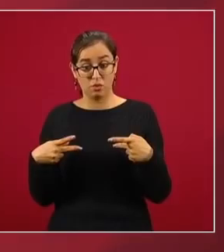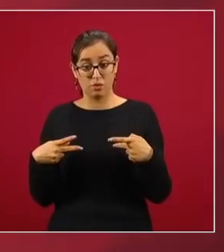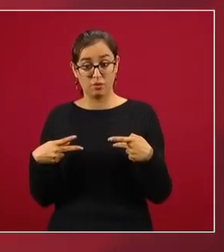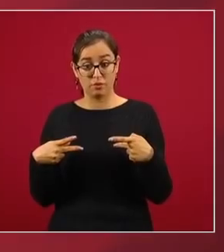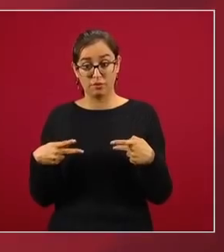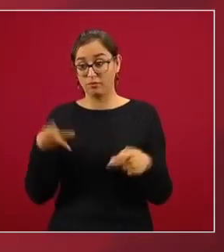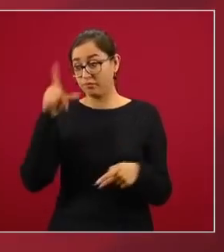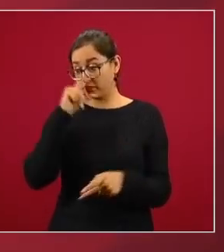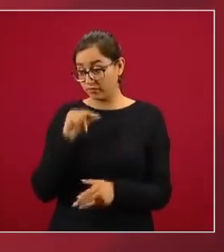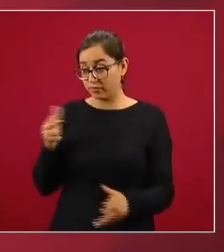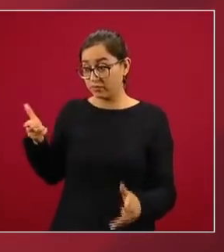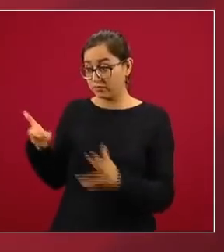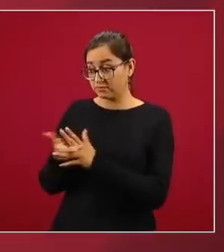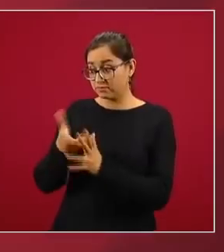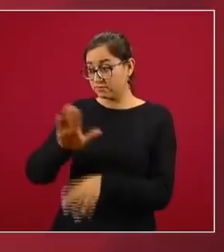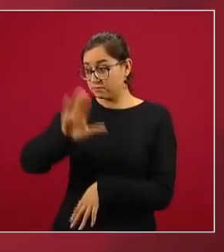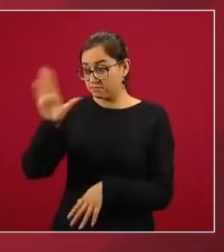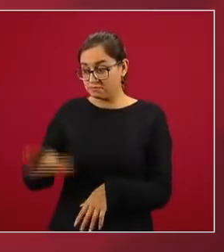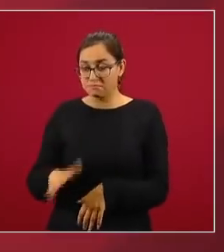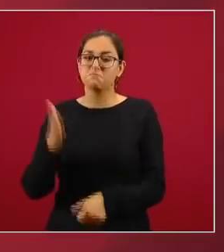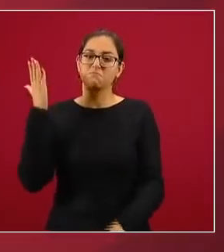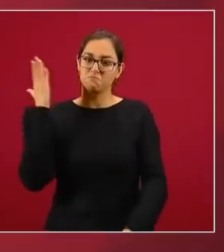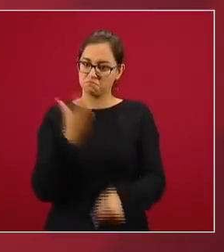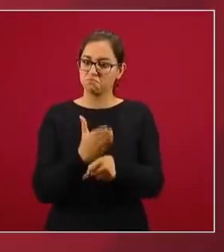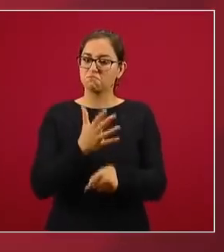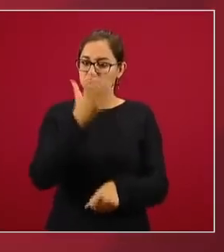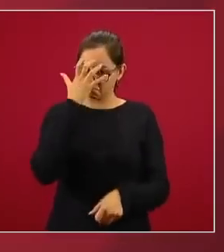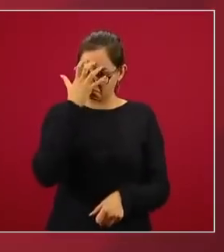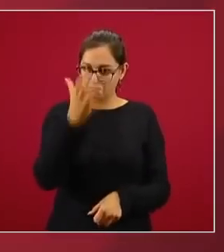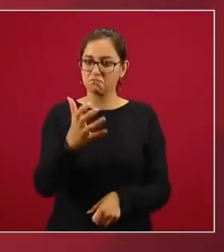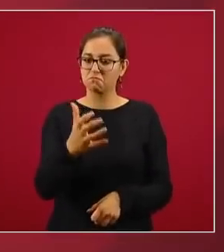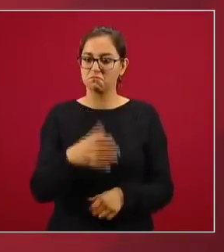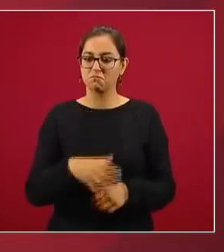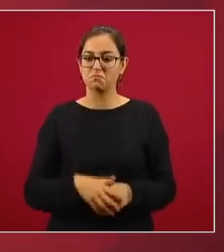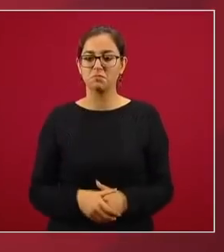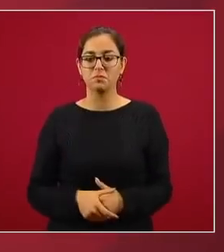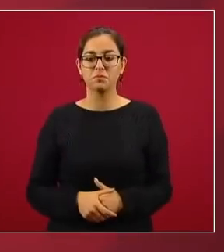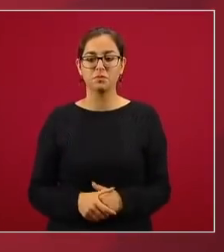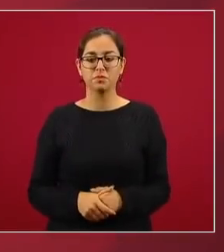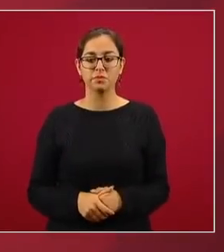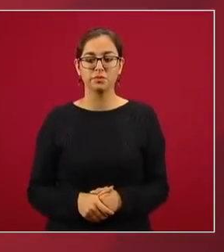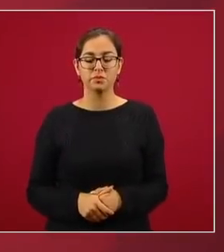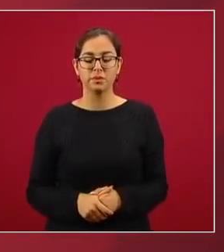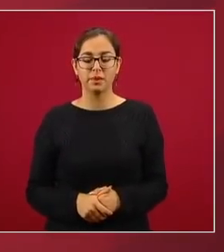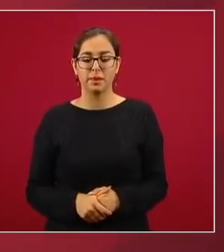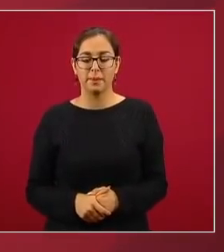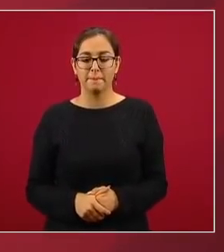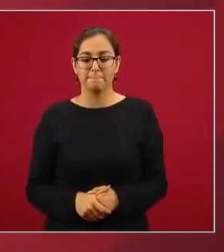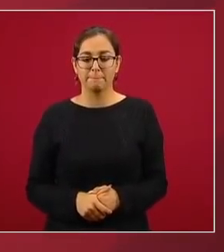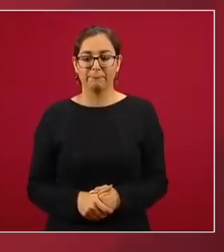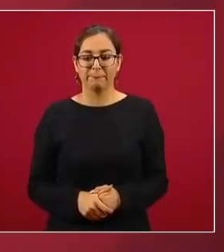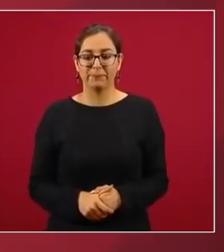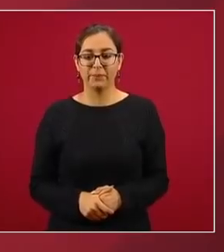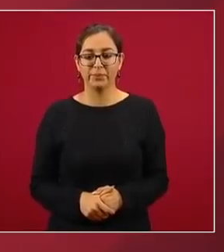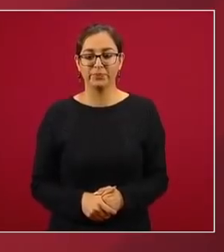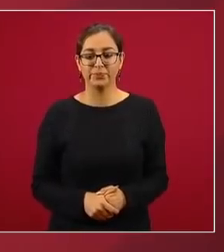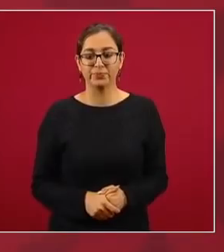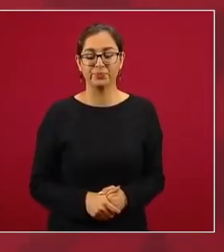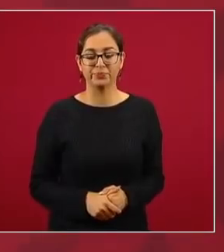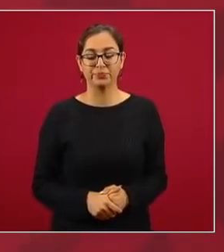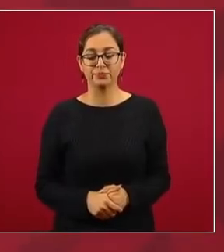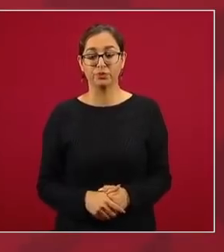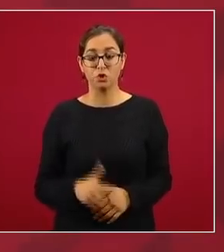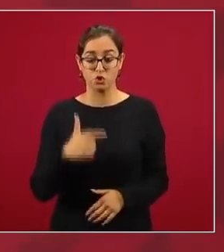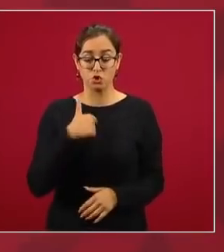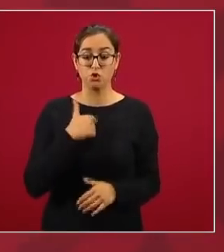el crimen de la señora y lo de su esposo. Yo le pedí